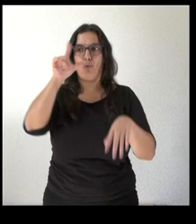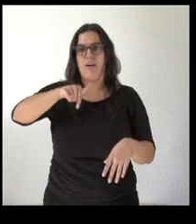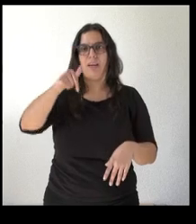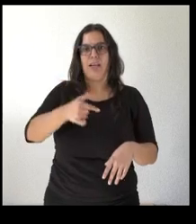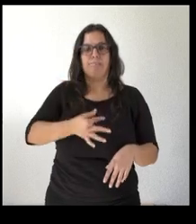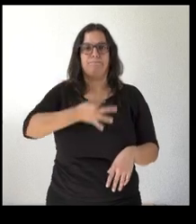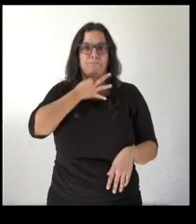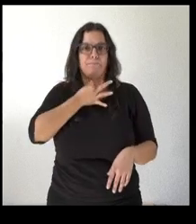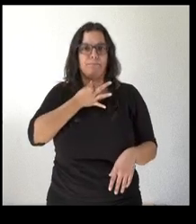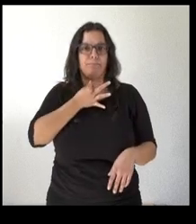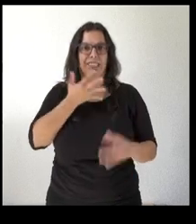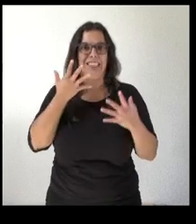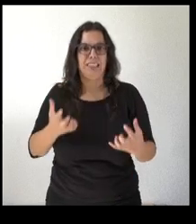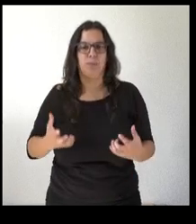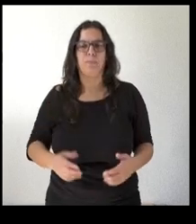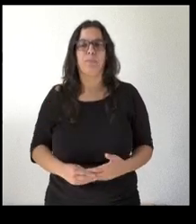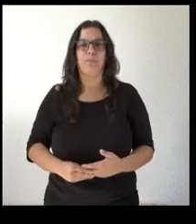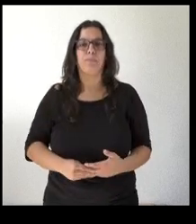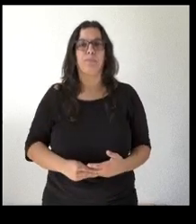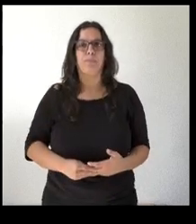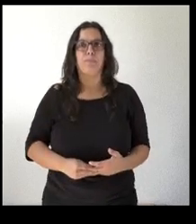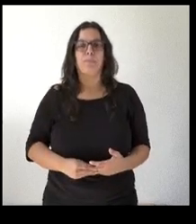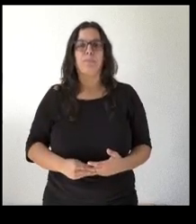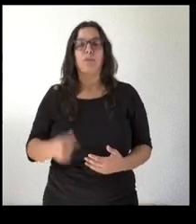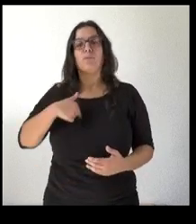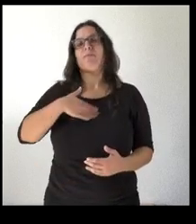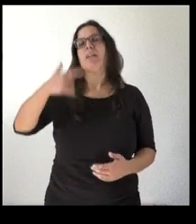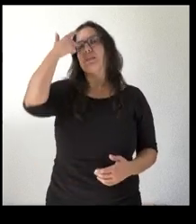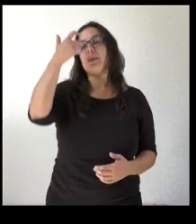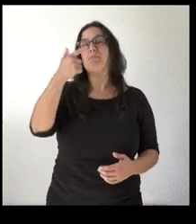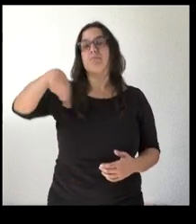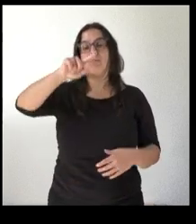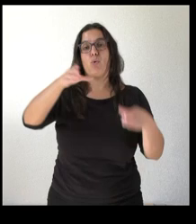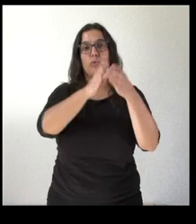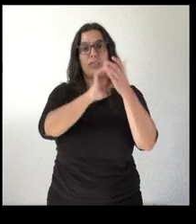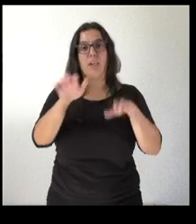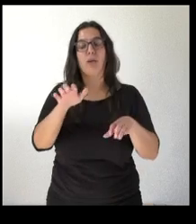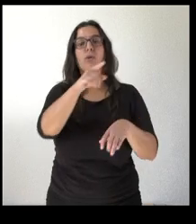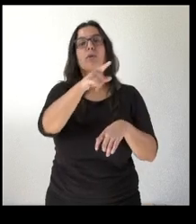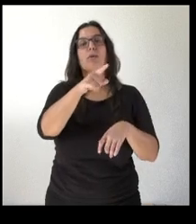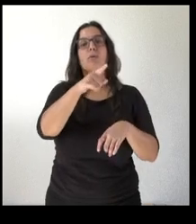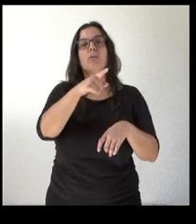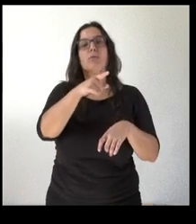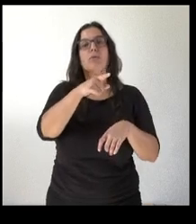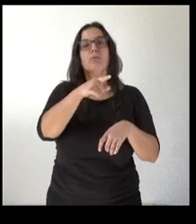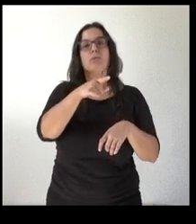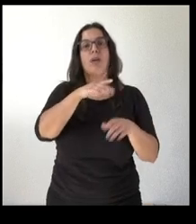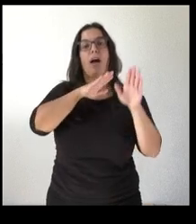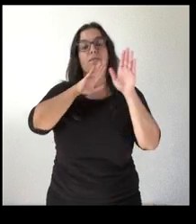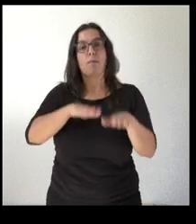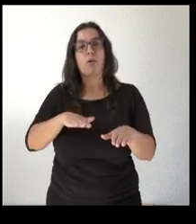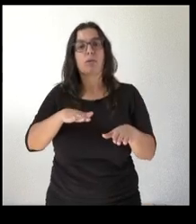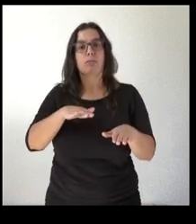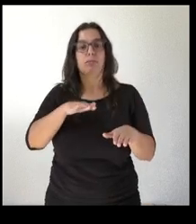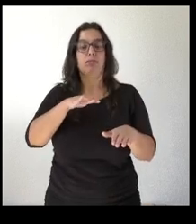esa escasez de la base que quería saber la Junta de Castilla y León es favorable a que ahora se pueda